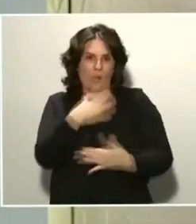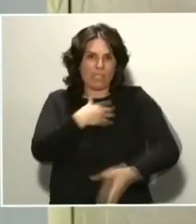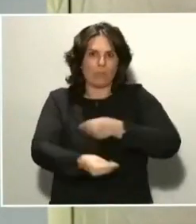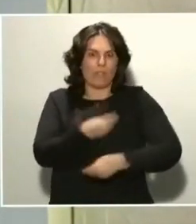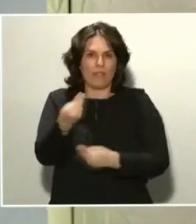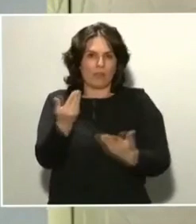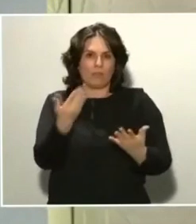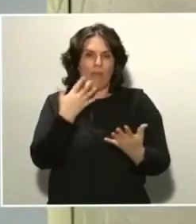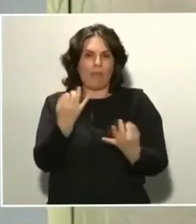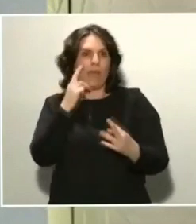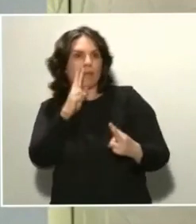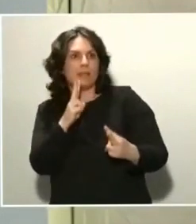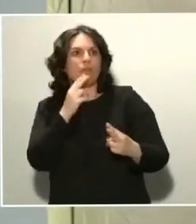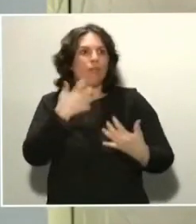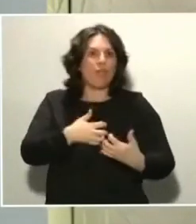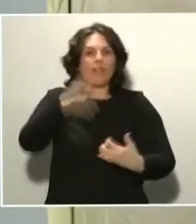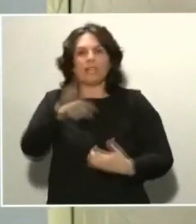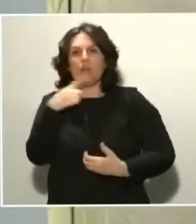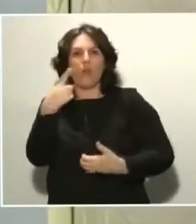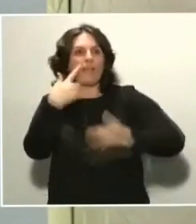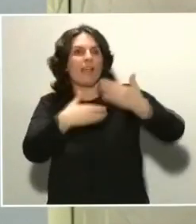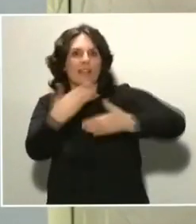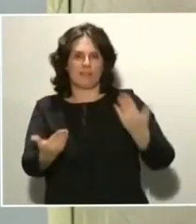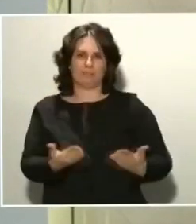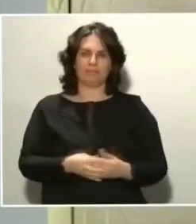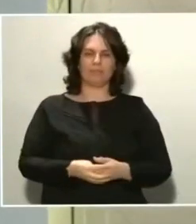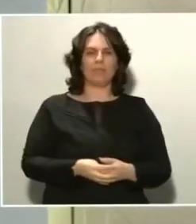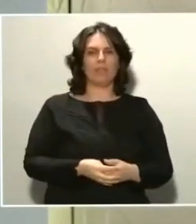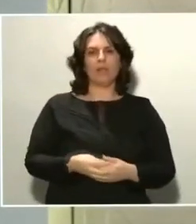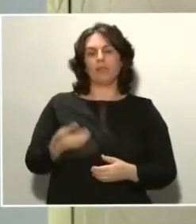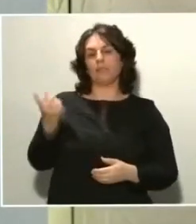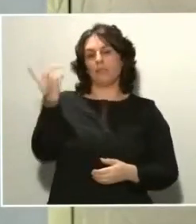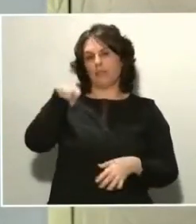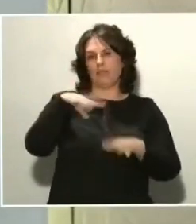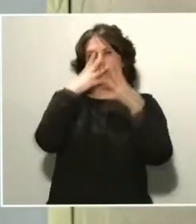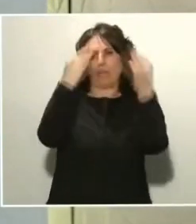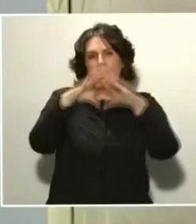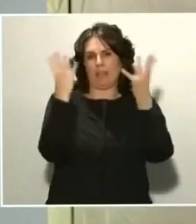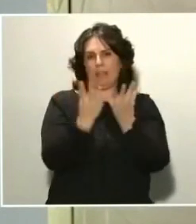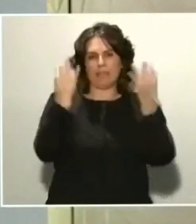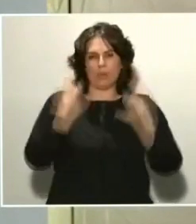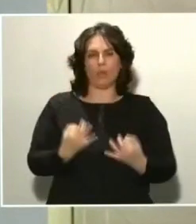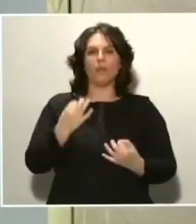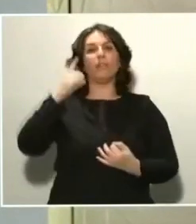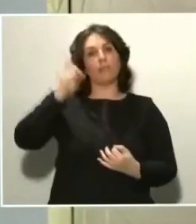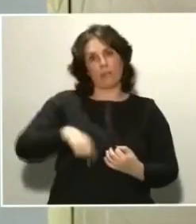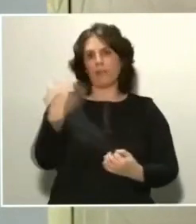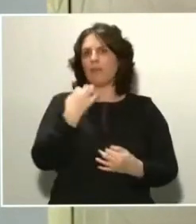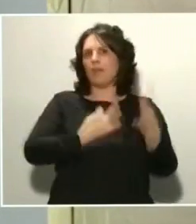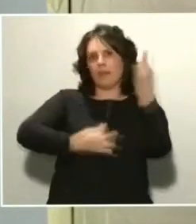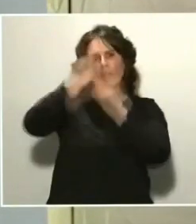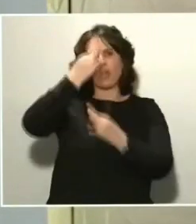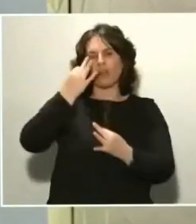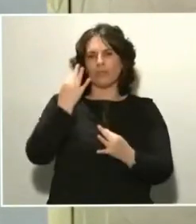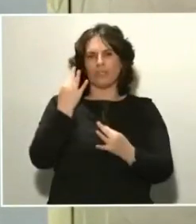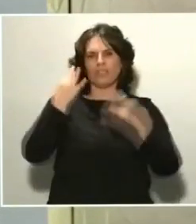Aparte, por otro lado, como todo el mundo comprenderá, hay que mantener el máximo rigor y seguridad cuando hagamos experimentos con nuevas medicinas